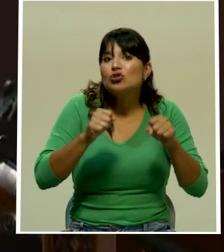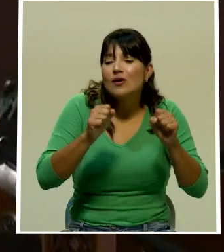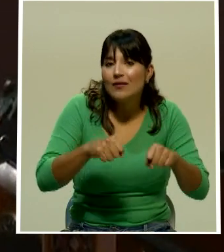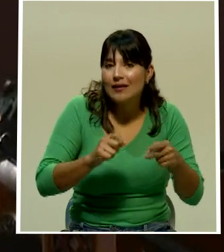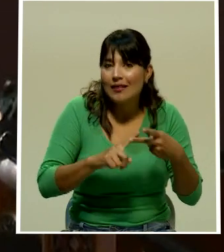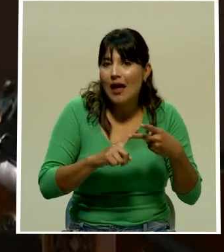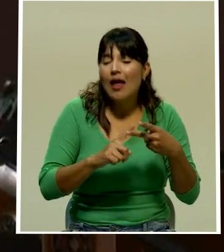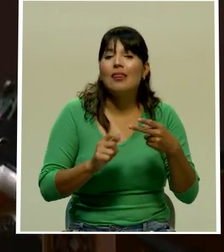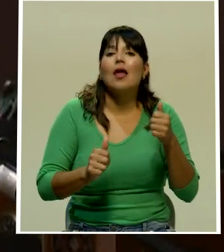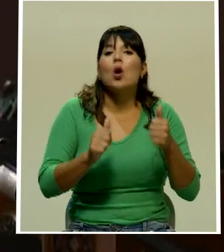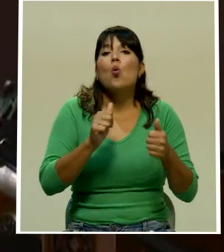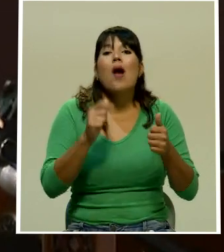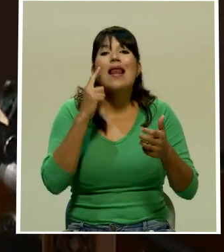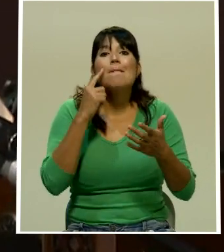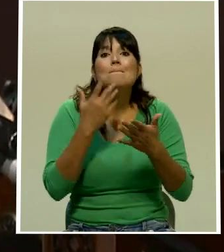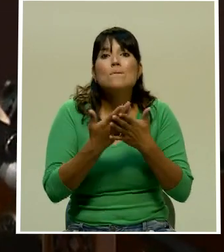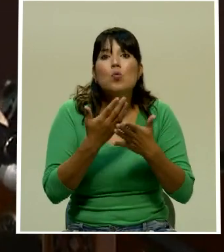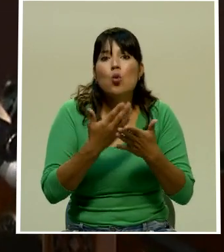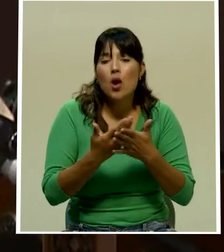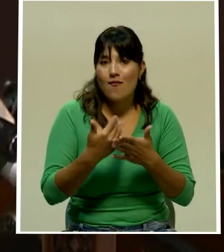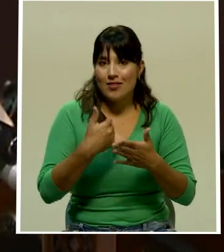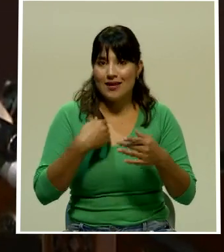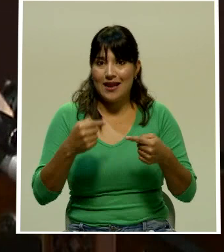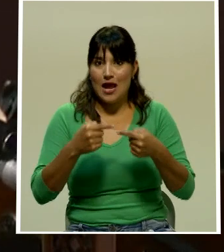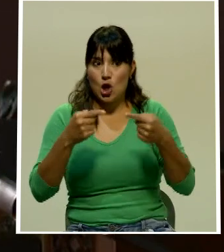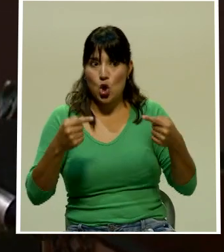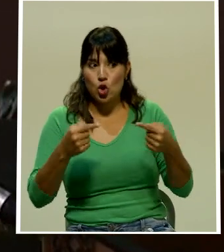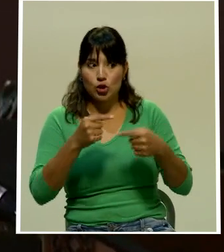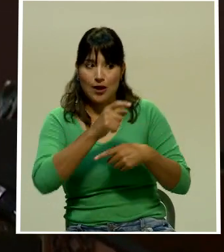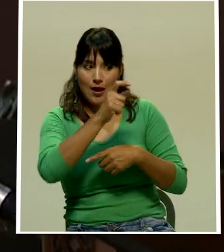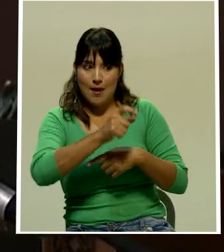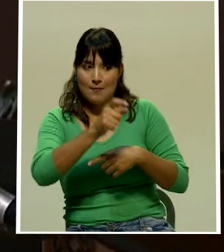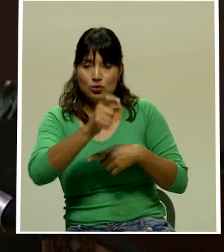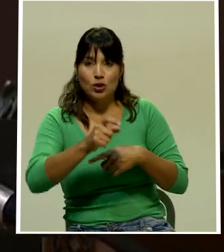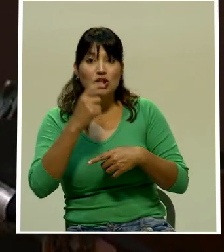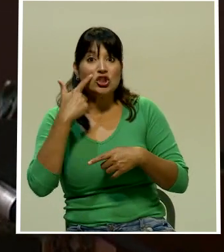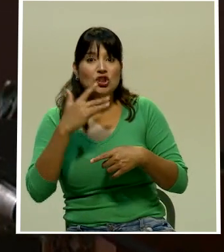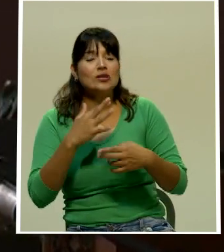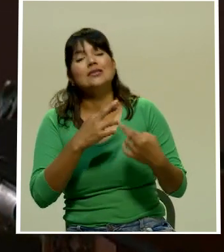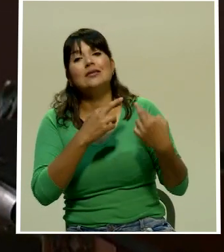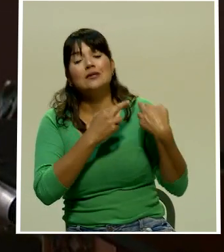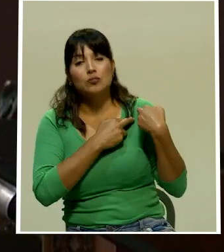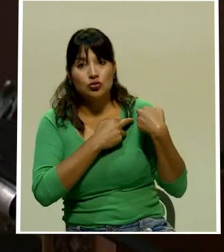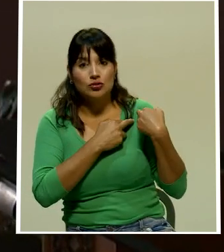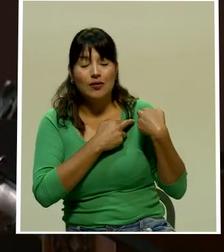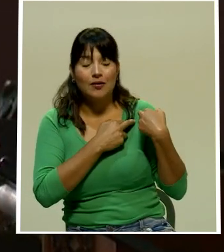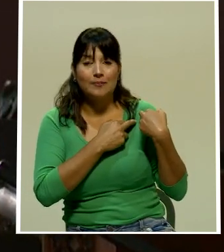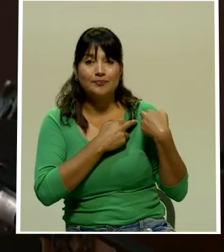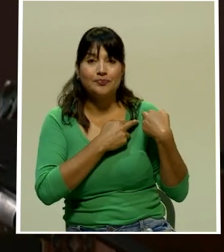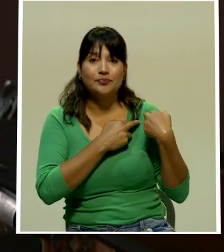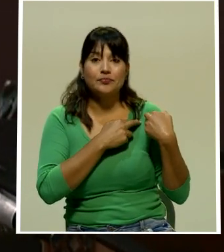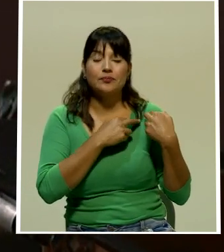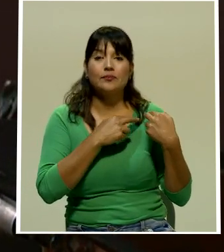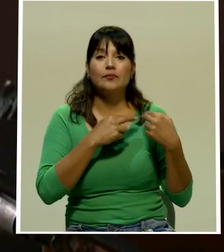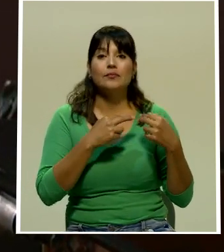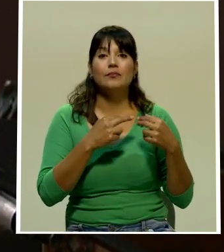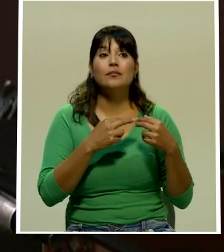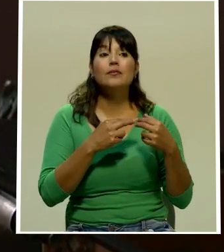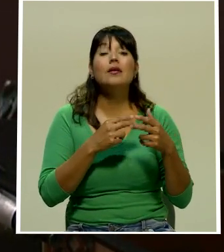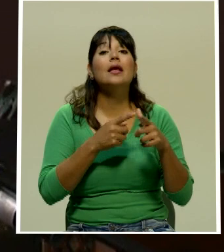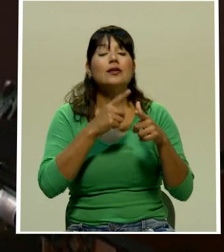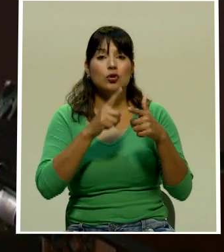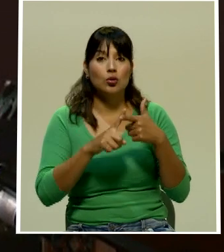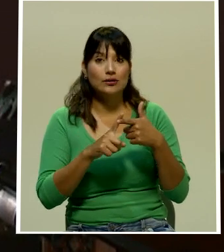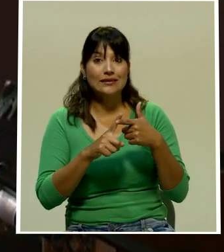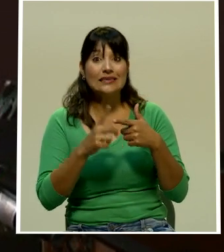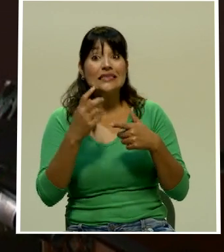pruebas que se tienen contra los imputados de acuerdo a los hechos o los delitos que se están acusando. En base a esto,